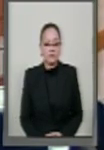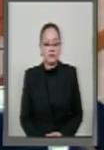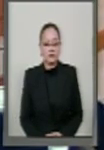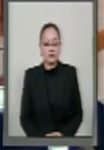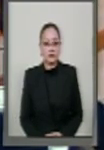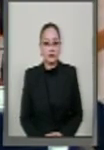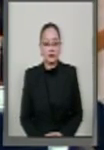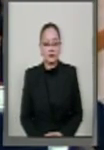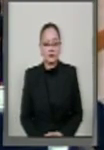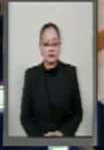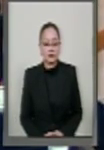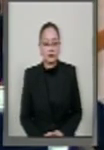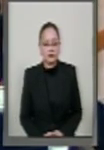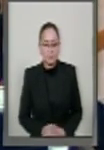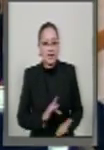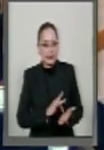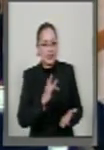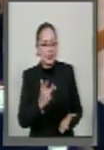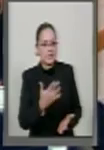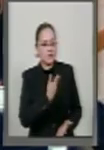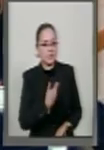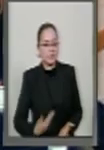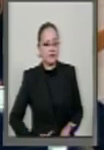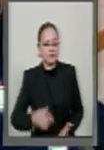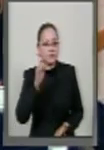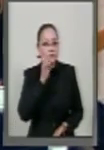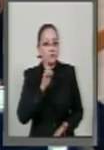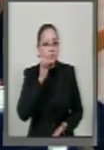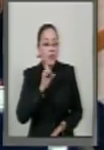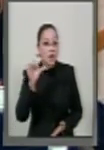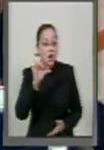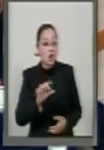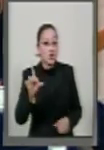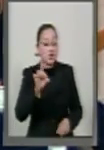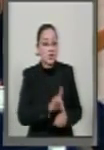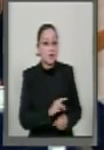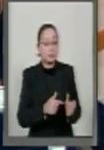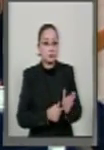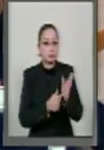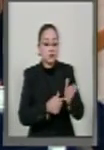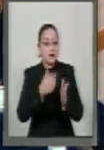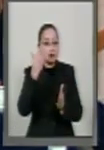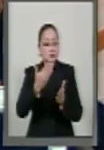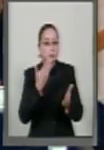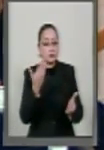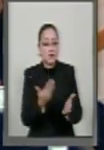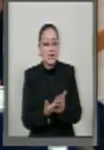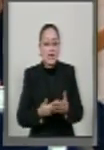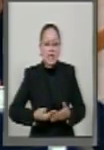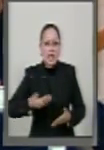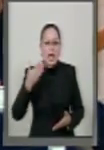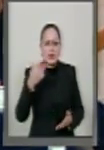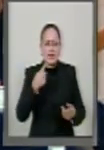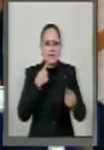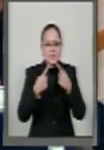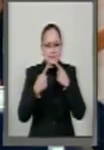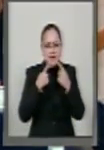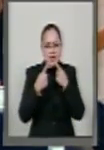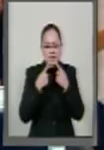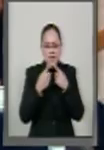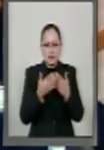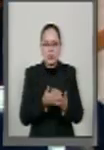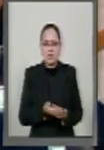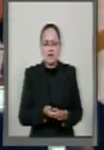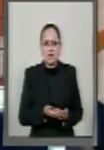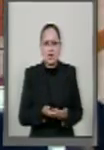El día de hoy, gracias, presidenta. El día de hoy vengo a presentar una iniciativa que tiene que ver con un debate que se dio al término del pasado